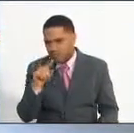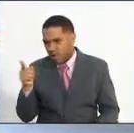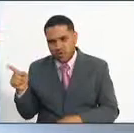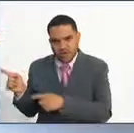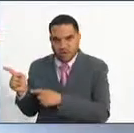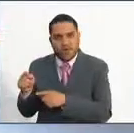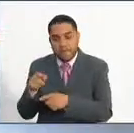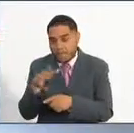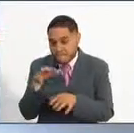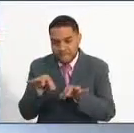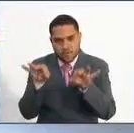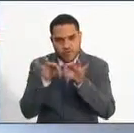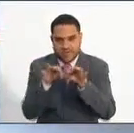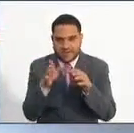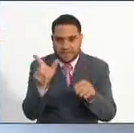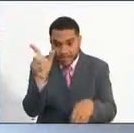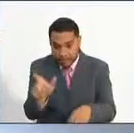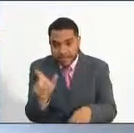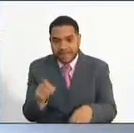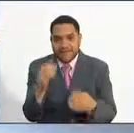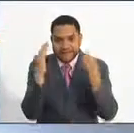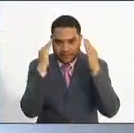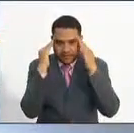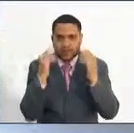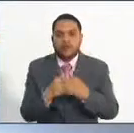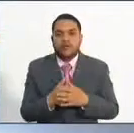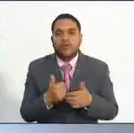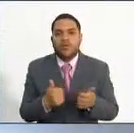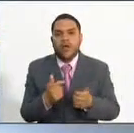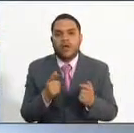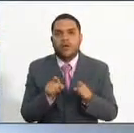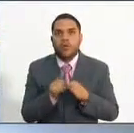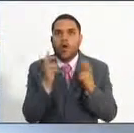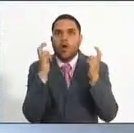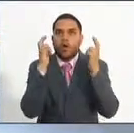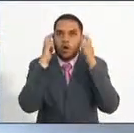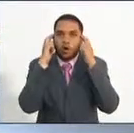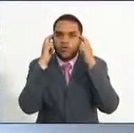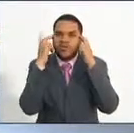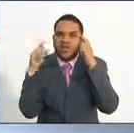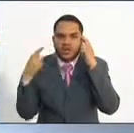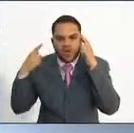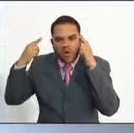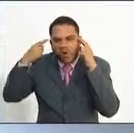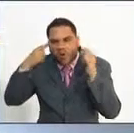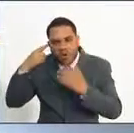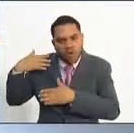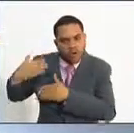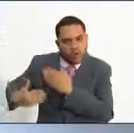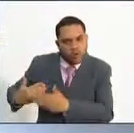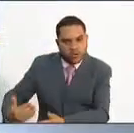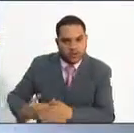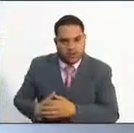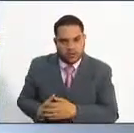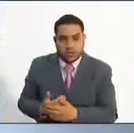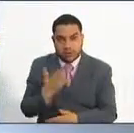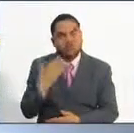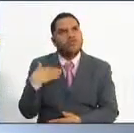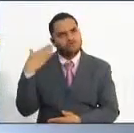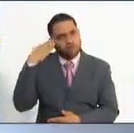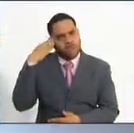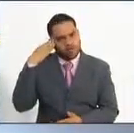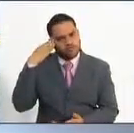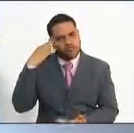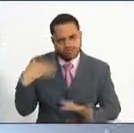recordamos muy brevemente, no solamente están el saber cognitivo, sino también el saber procedimental. O sea, el saber-hacer.